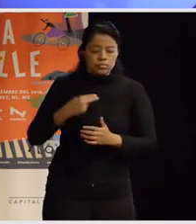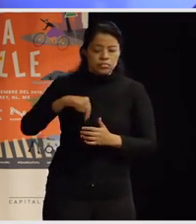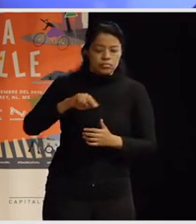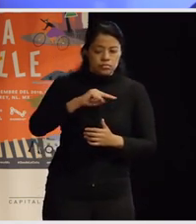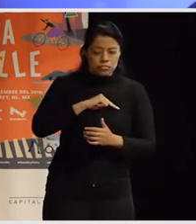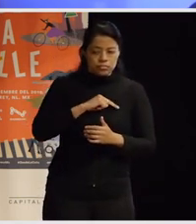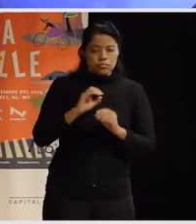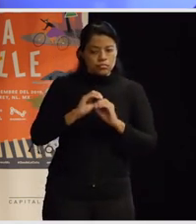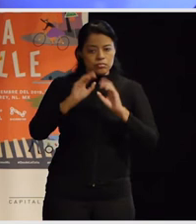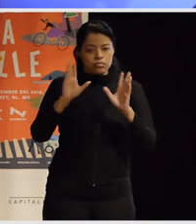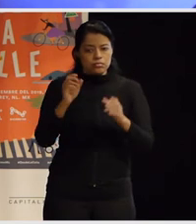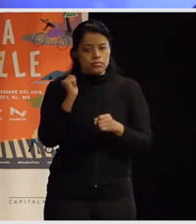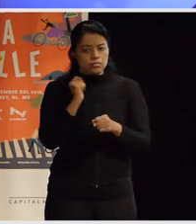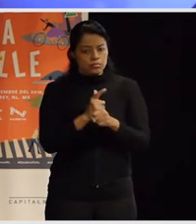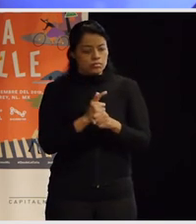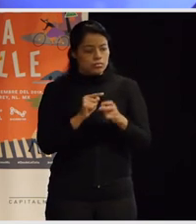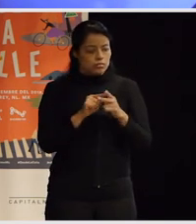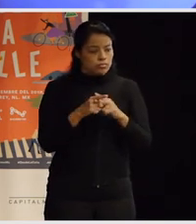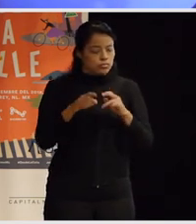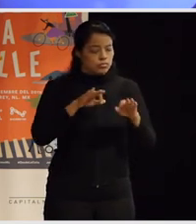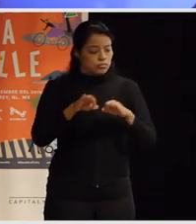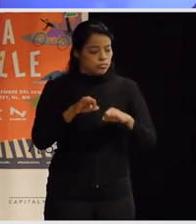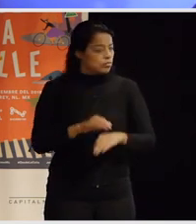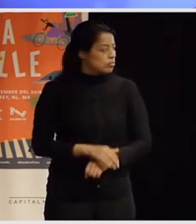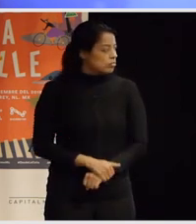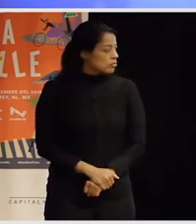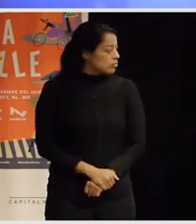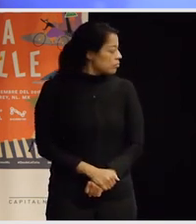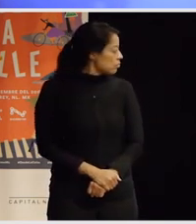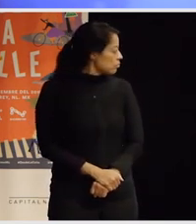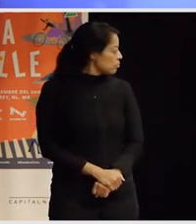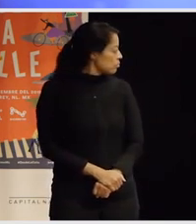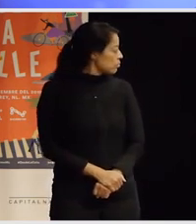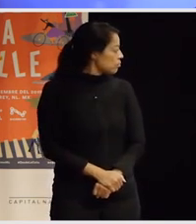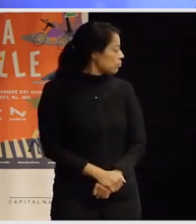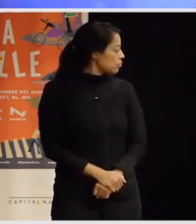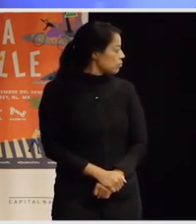encontrar si empezando este trabajo gracias muchas gracias